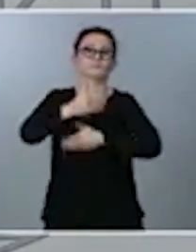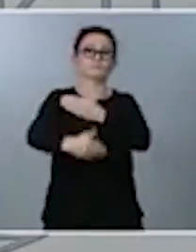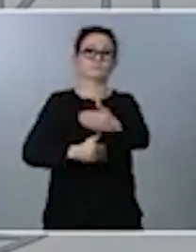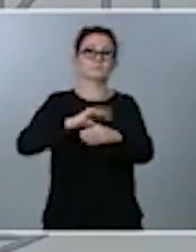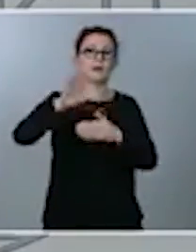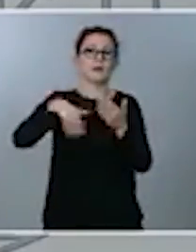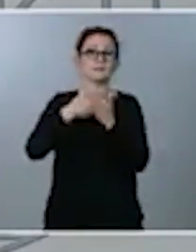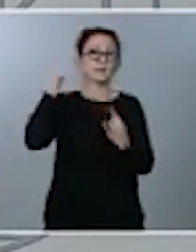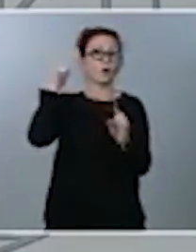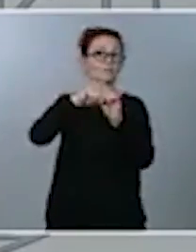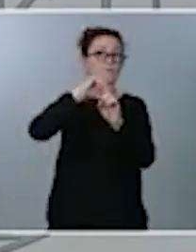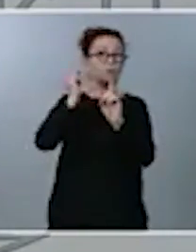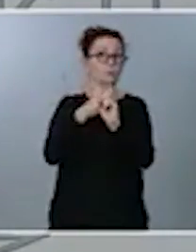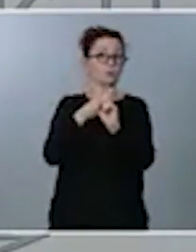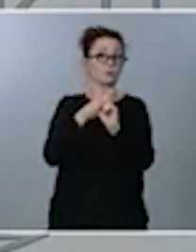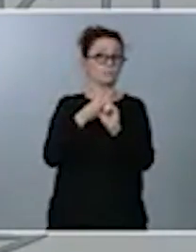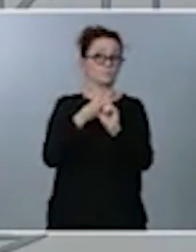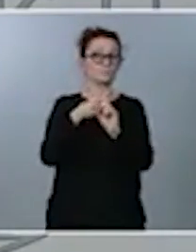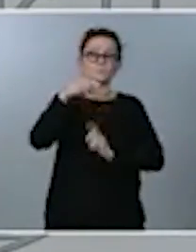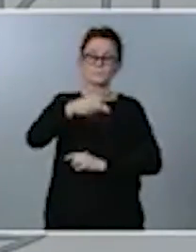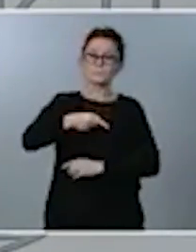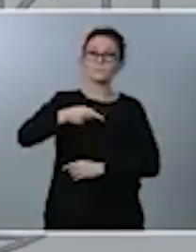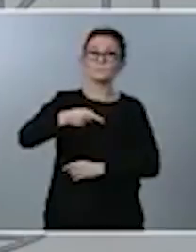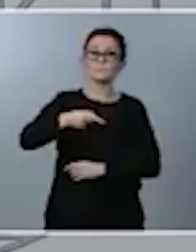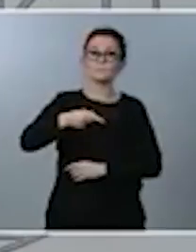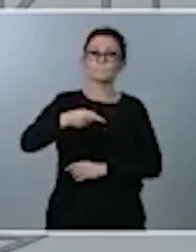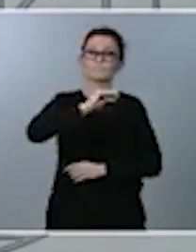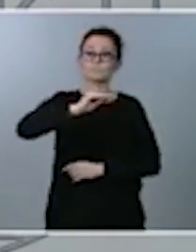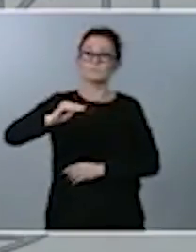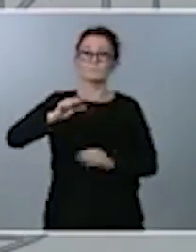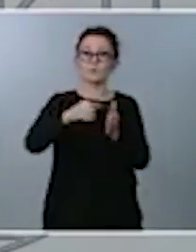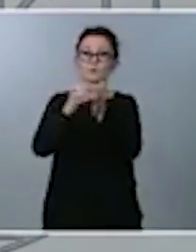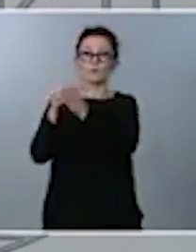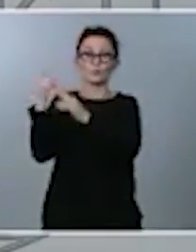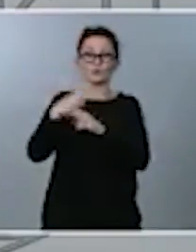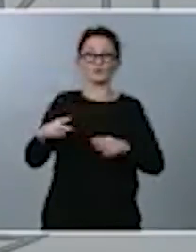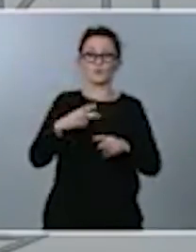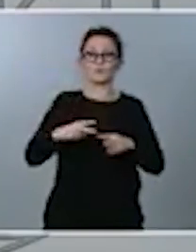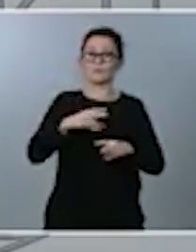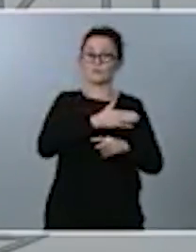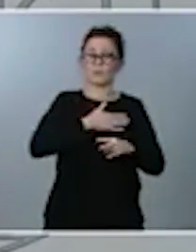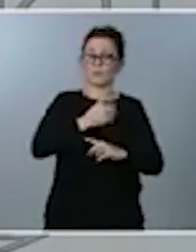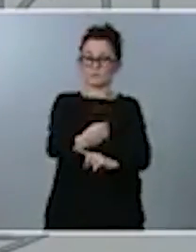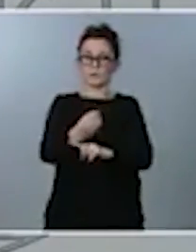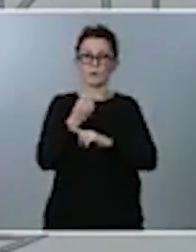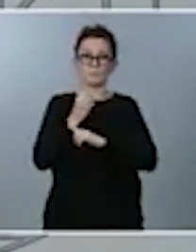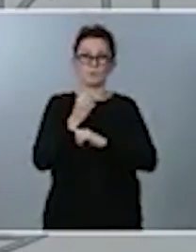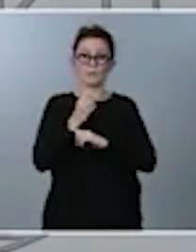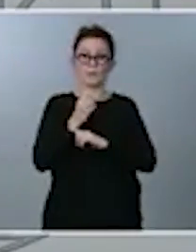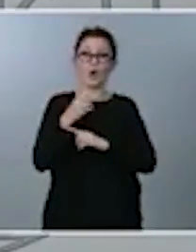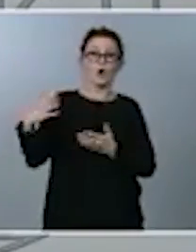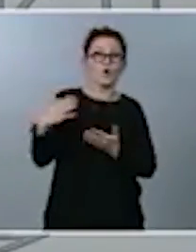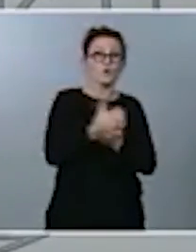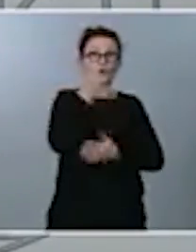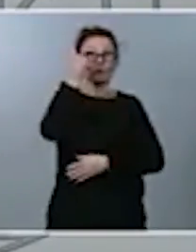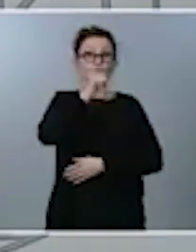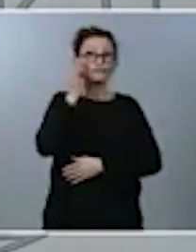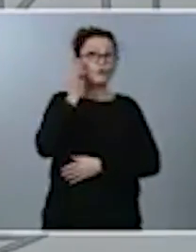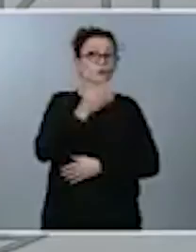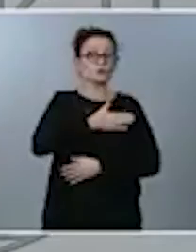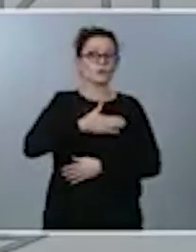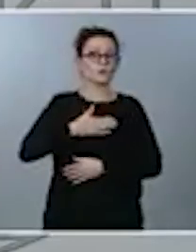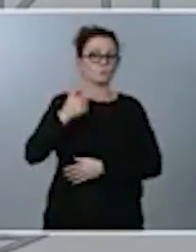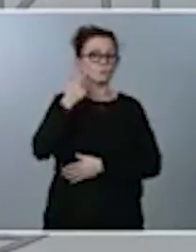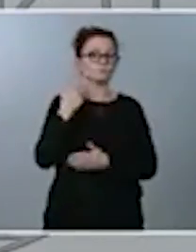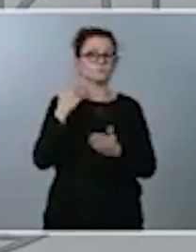que están llamados el conjunto de las fuerzas políticas. Queremos que todos y todas se sientan reflejados en estas cuentas y que, sobre